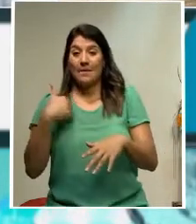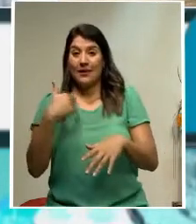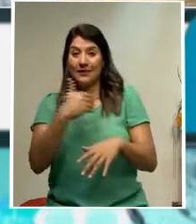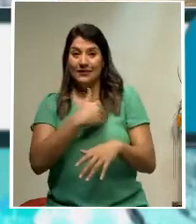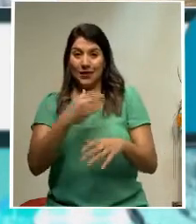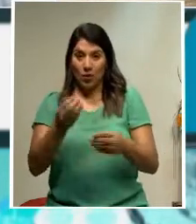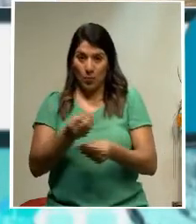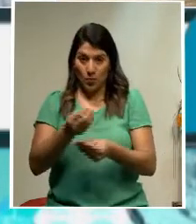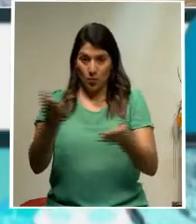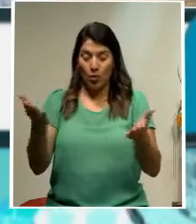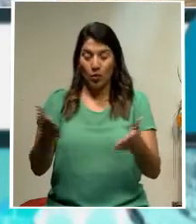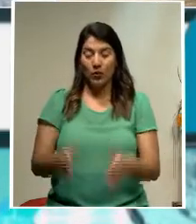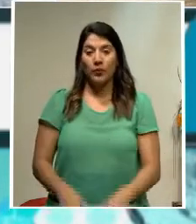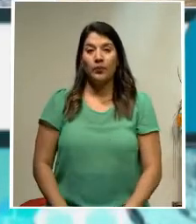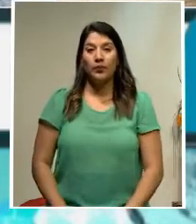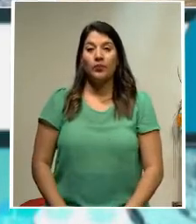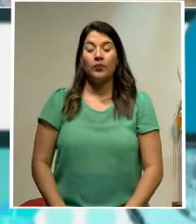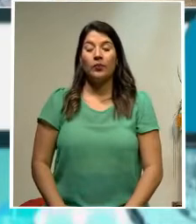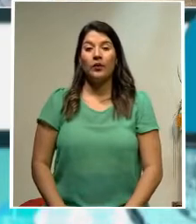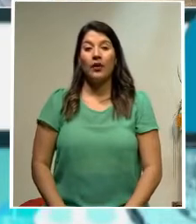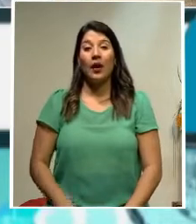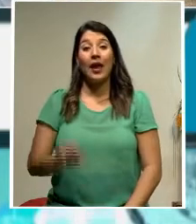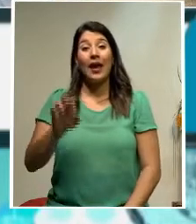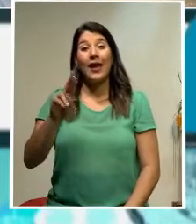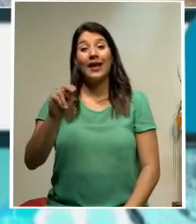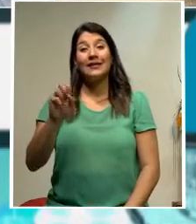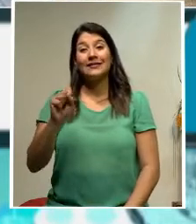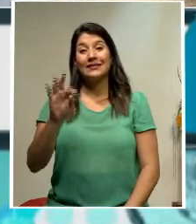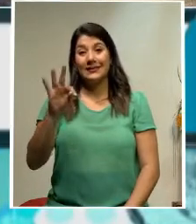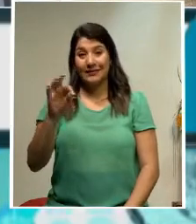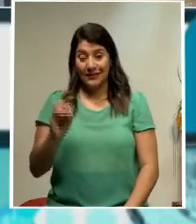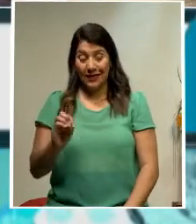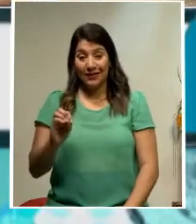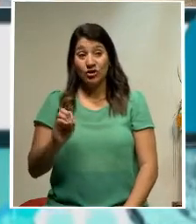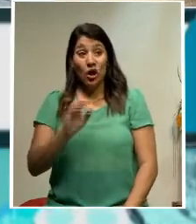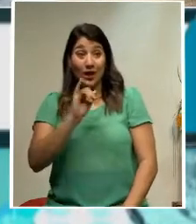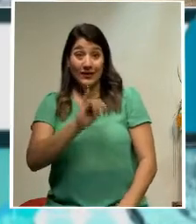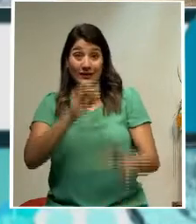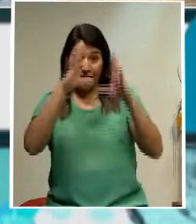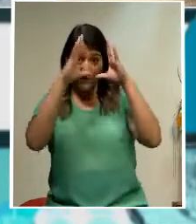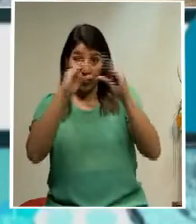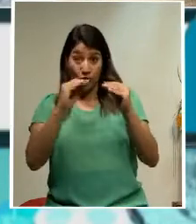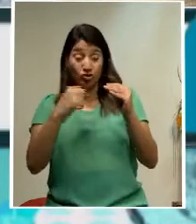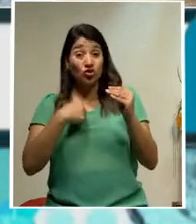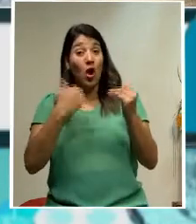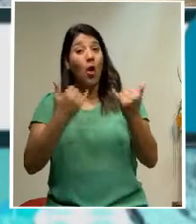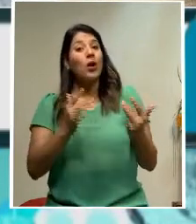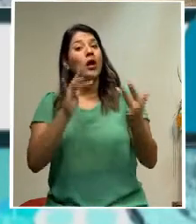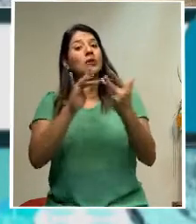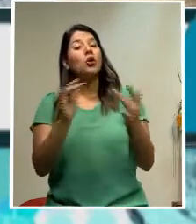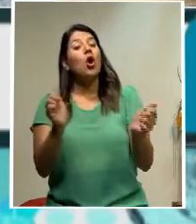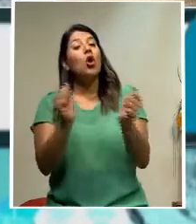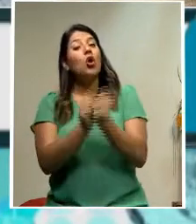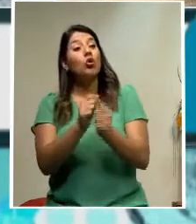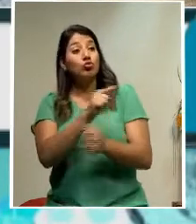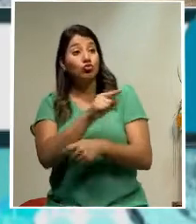parte judicial de este mismo caso. Ernesto, televidentes, esta es la información y vamos a regresar con ustedes al set principal donde tienen